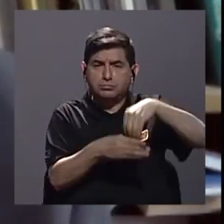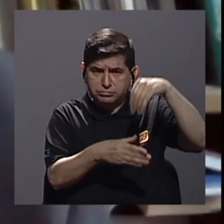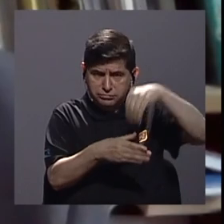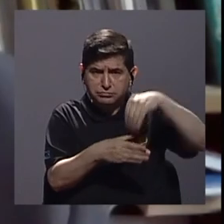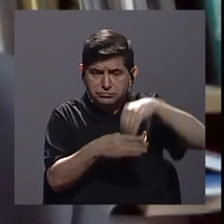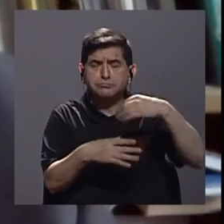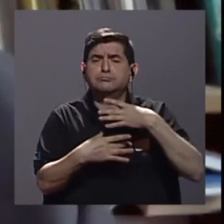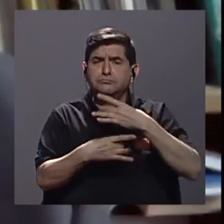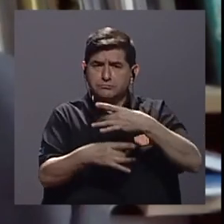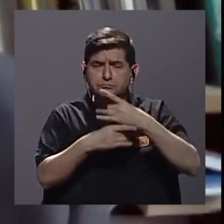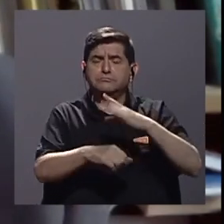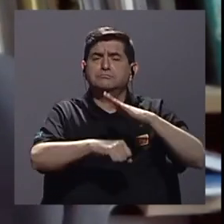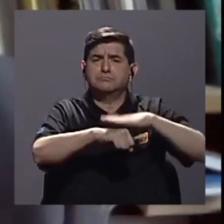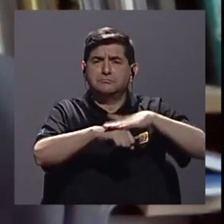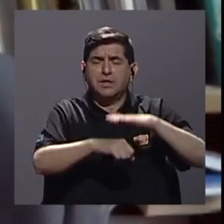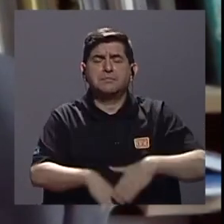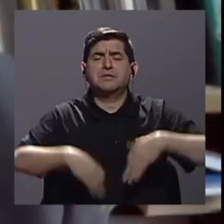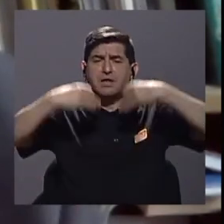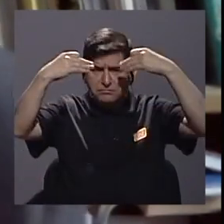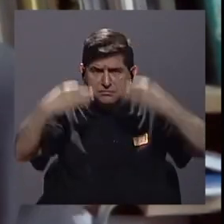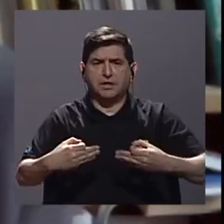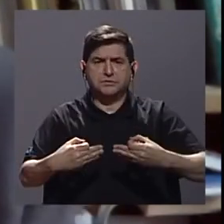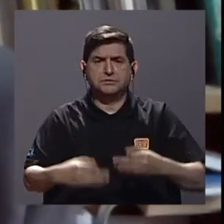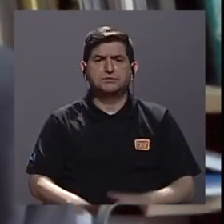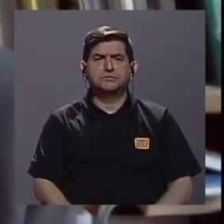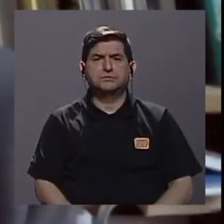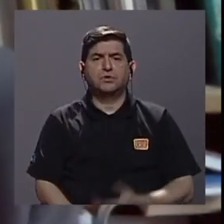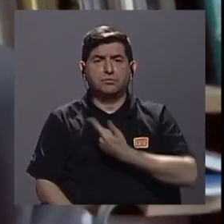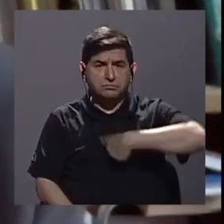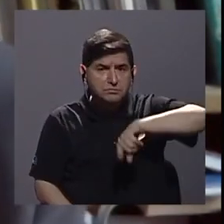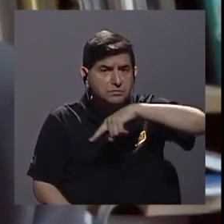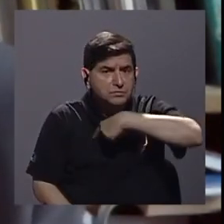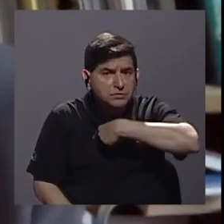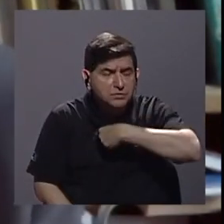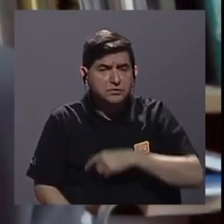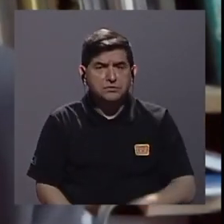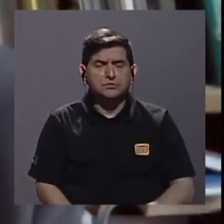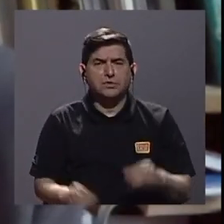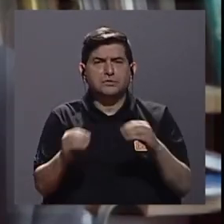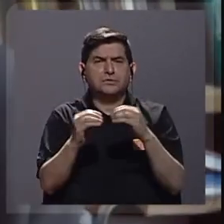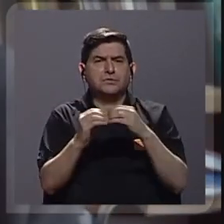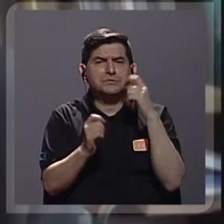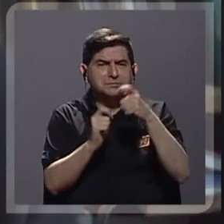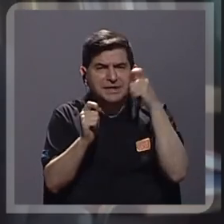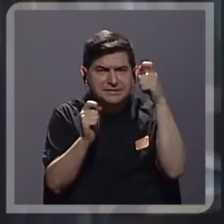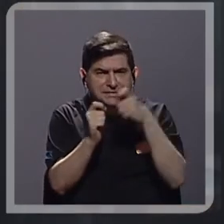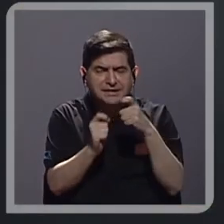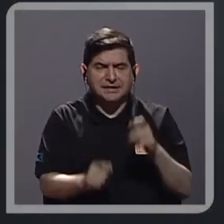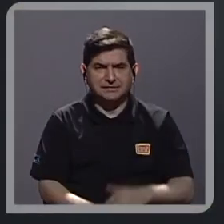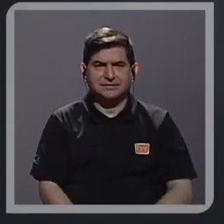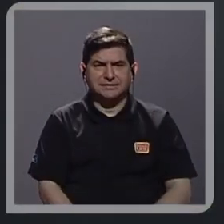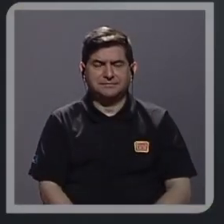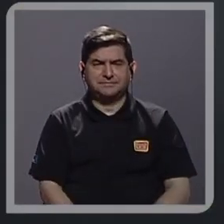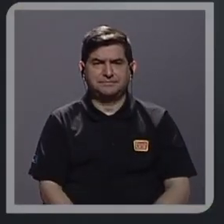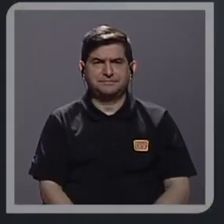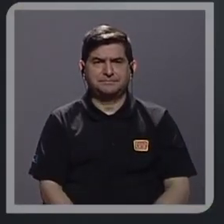interesantes que permiten una toma de decisiones más don Felipe me